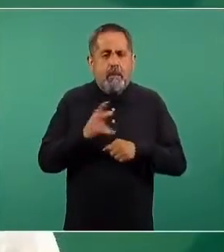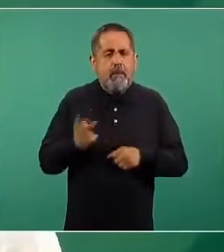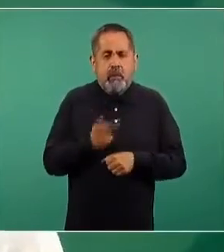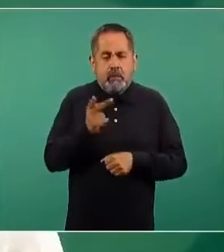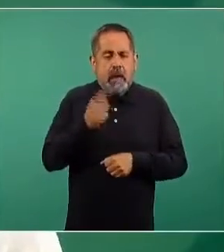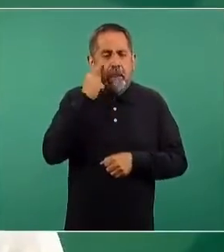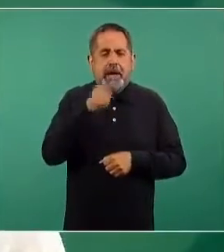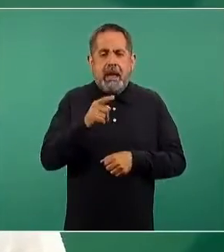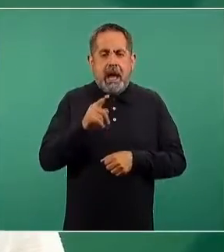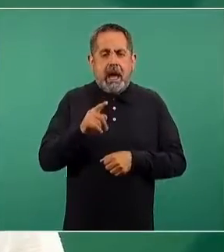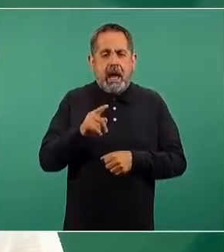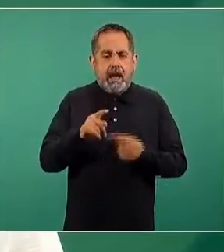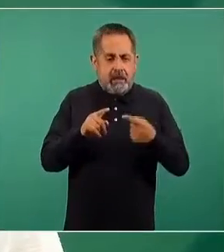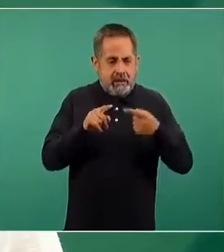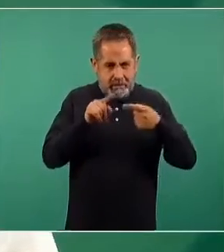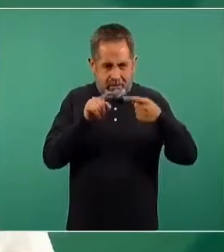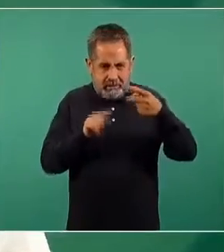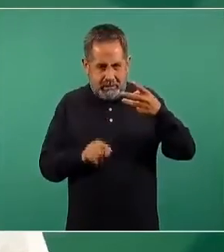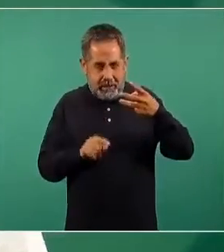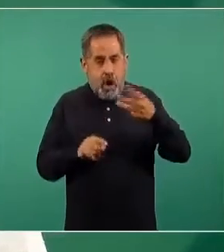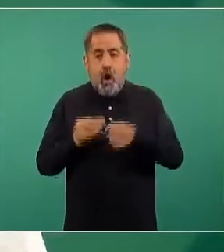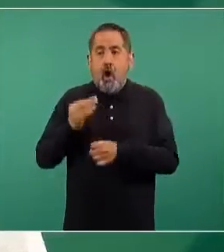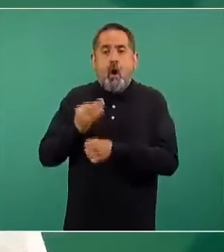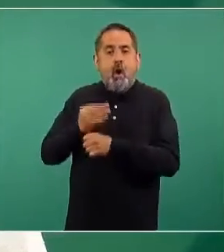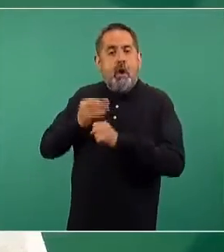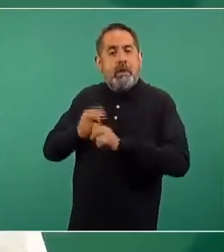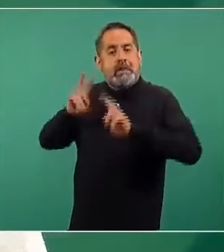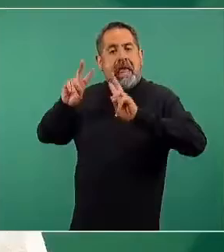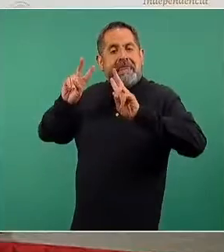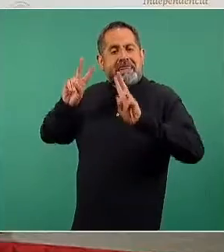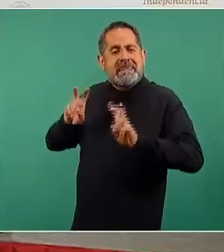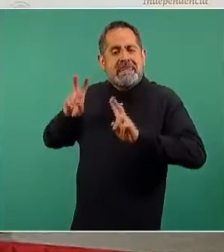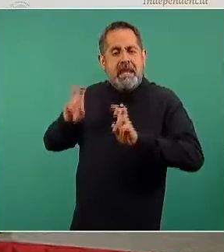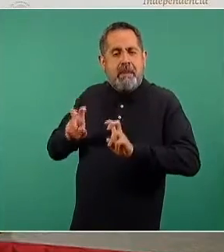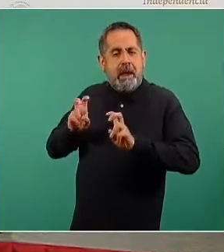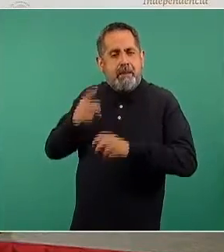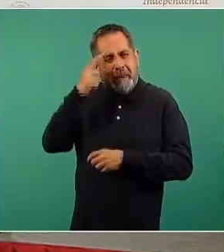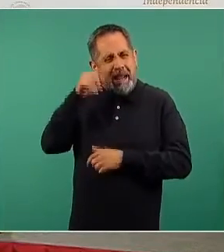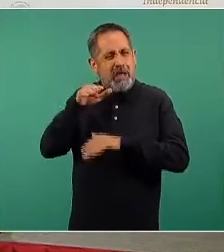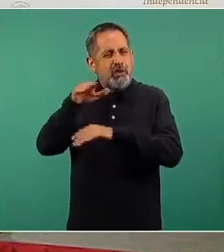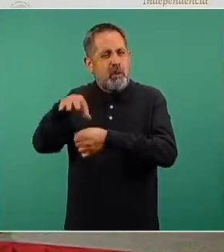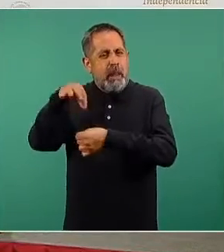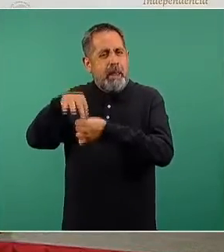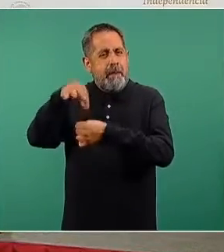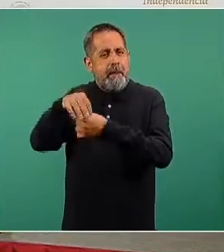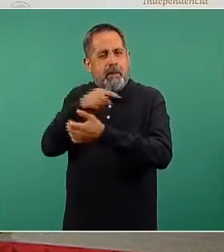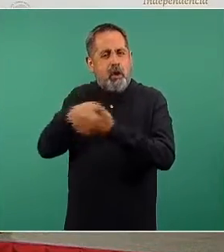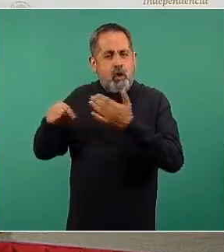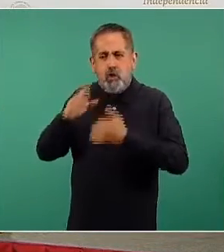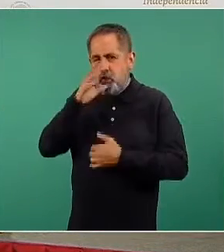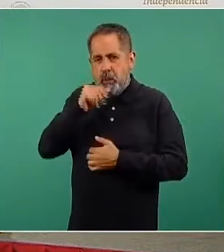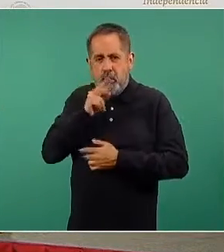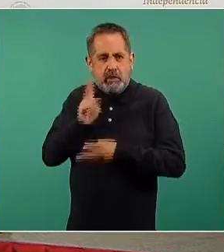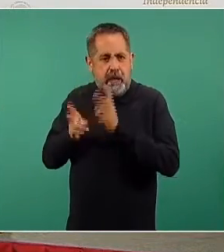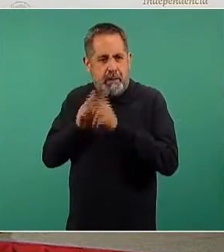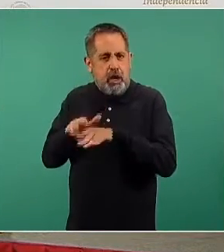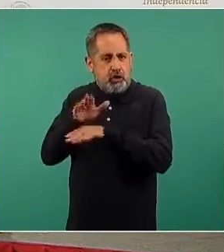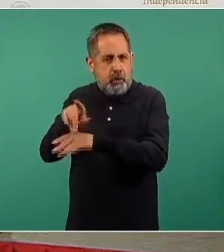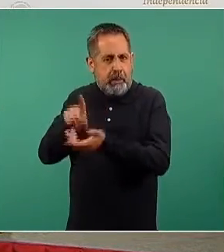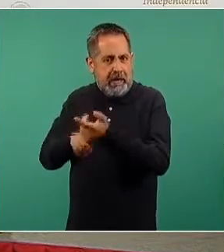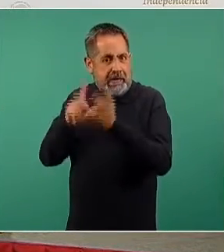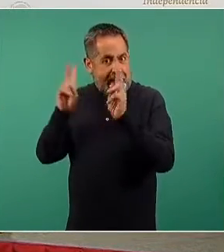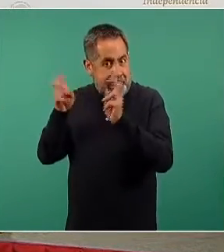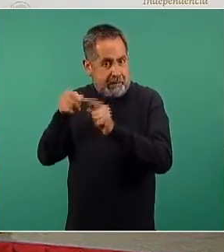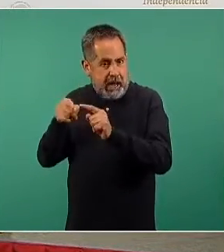ninguna pregunta toque los temas que en este momento del periodo electoral no deben ser discutidos en